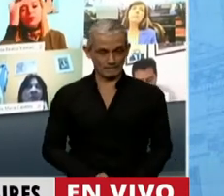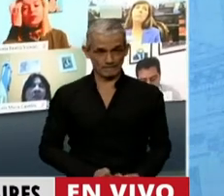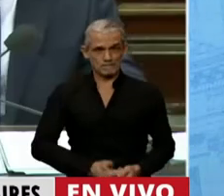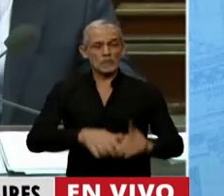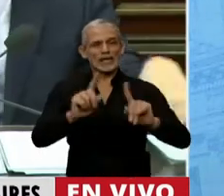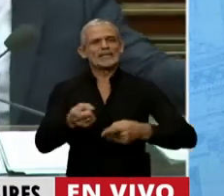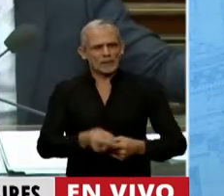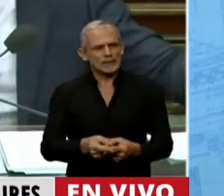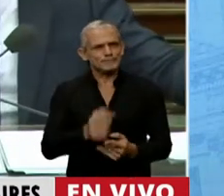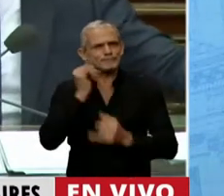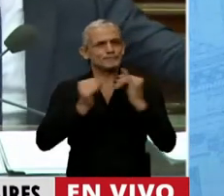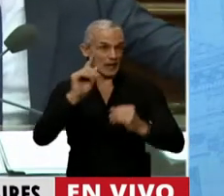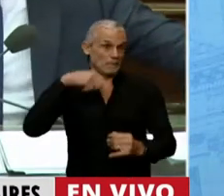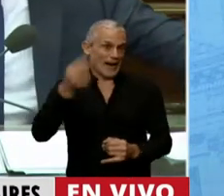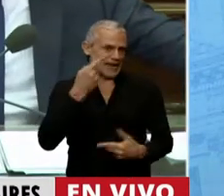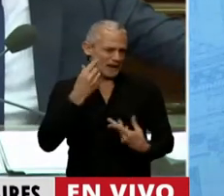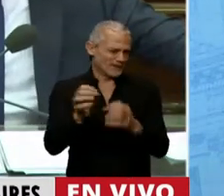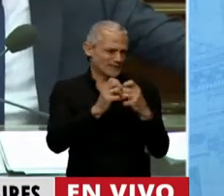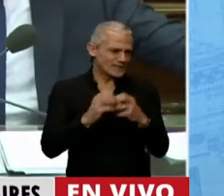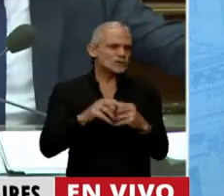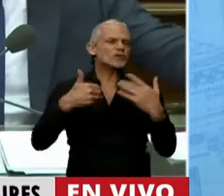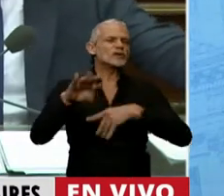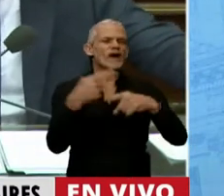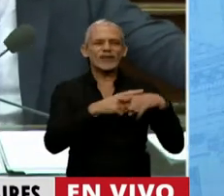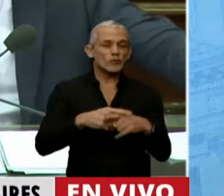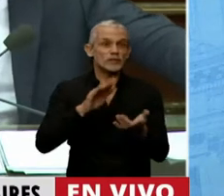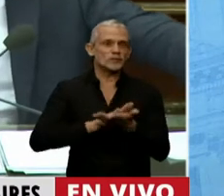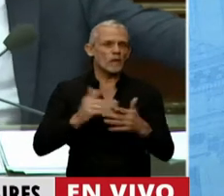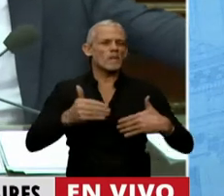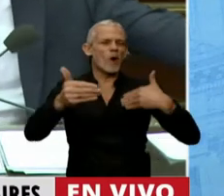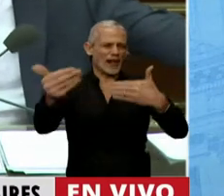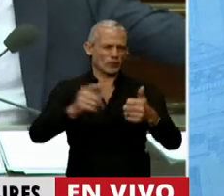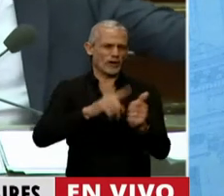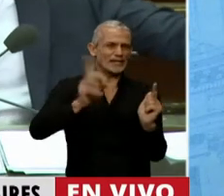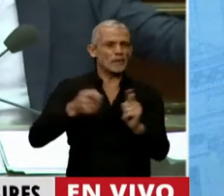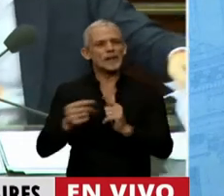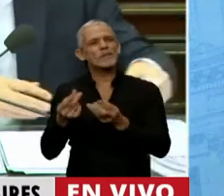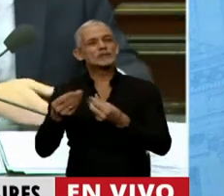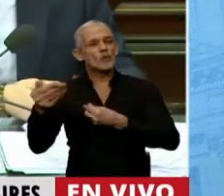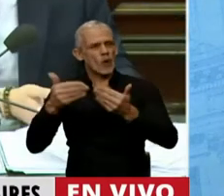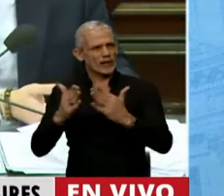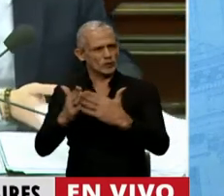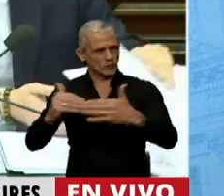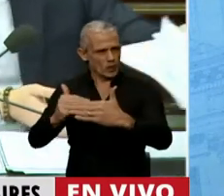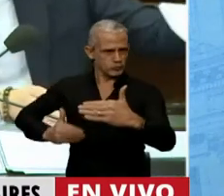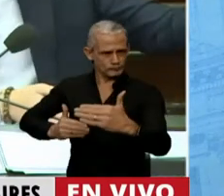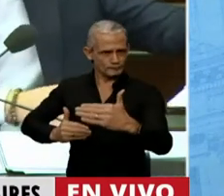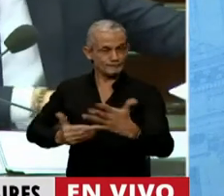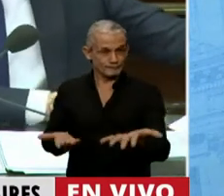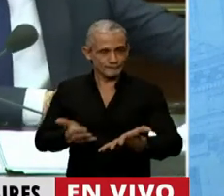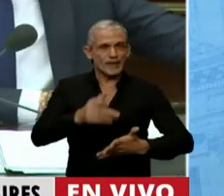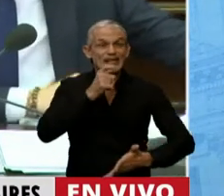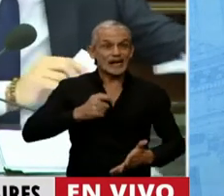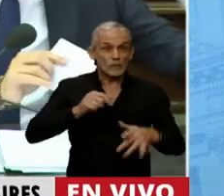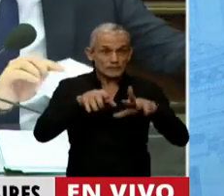Acá se ha mencionado y mañana vamos a una sesión donde se va a discutir, por un lado la moratoria y por el otro lado el tema de la ampliación de presupuesto. En las